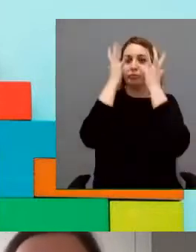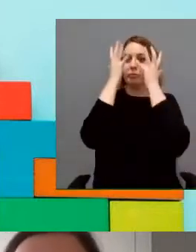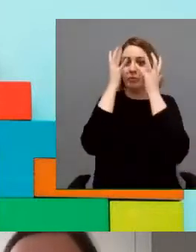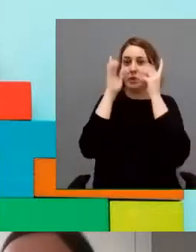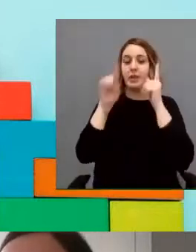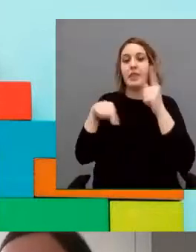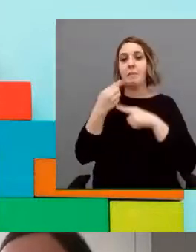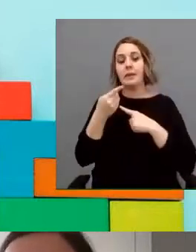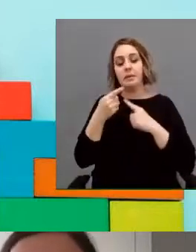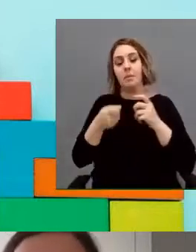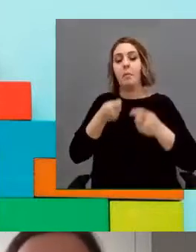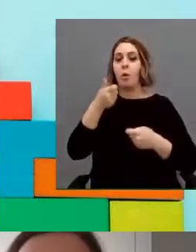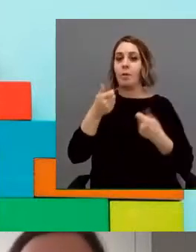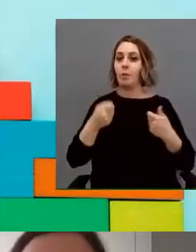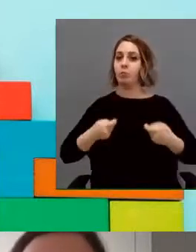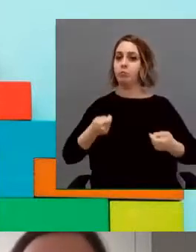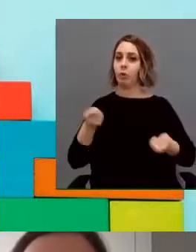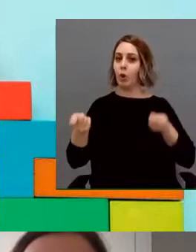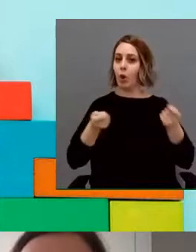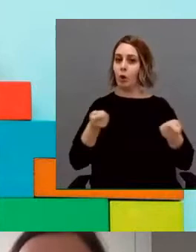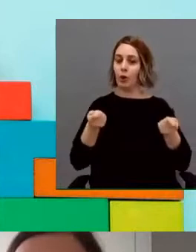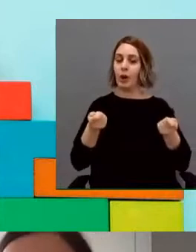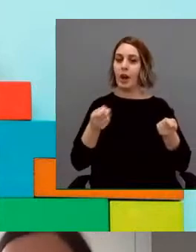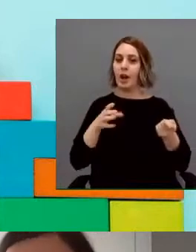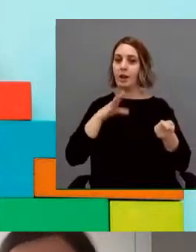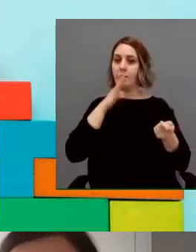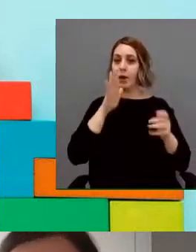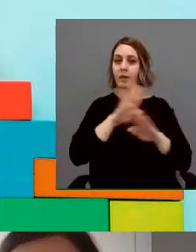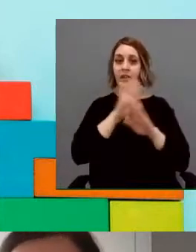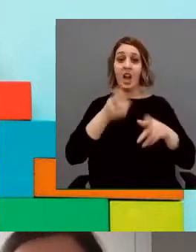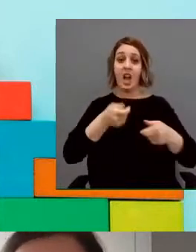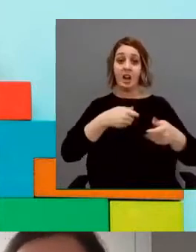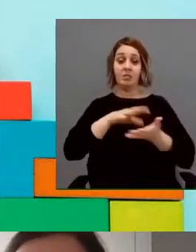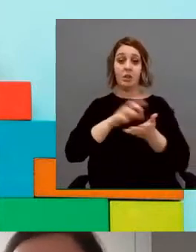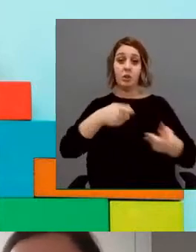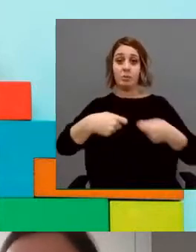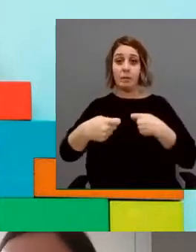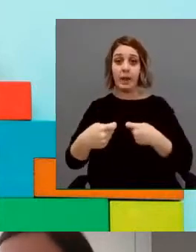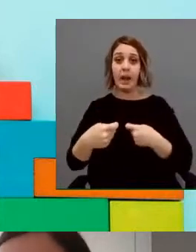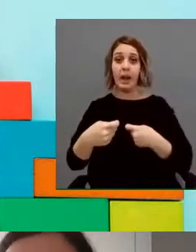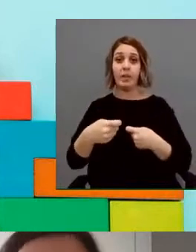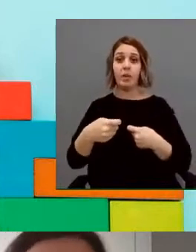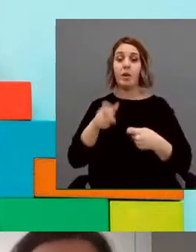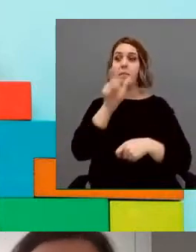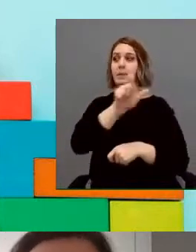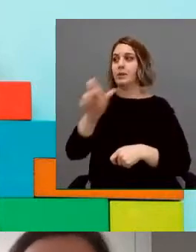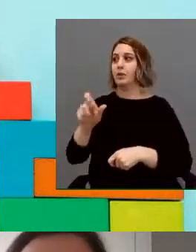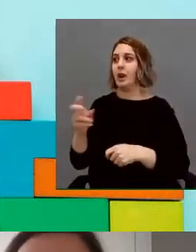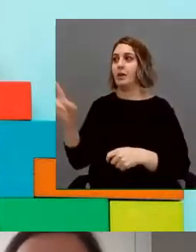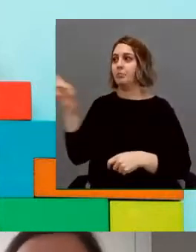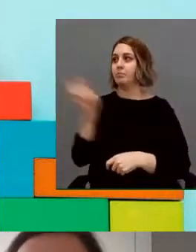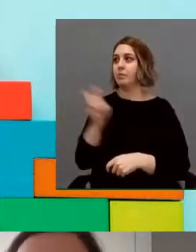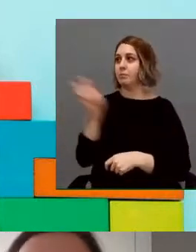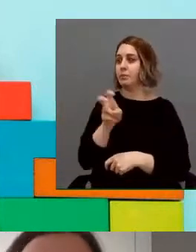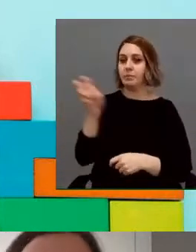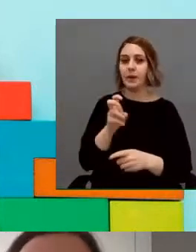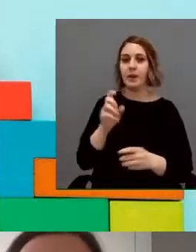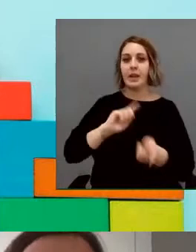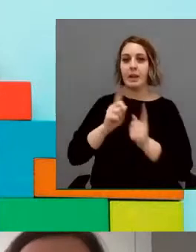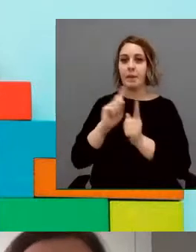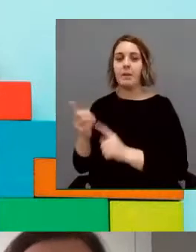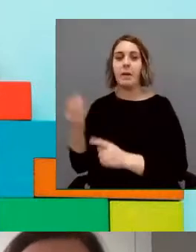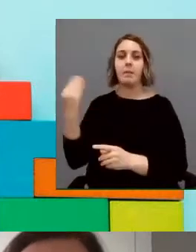controlar. Es difícil porque al final en un supermercado, y además que es una zona personal muy mayor, entran, preguntan